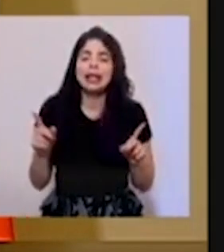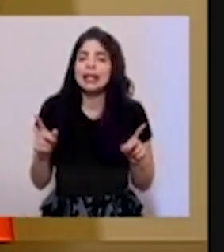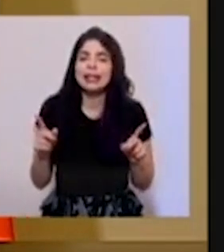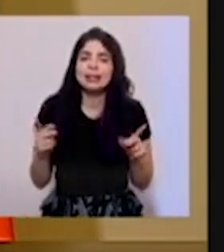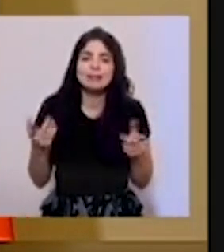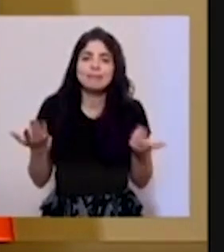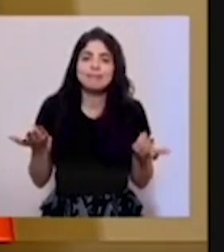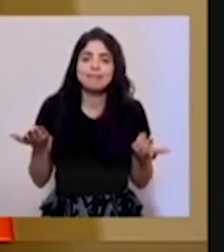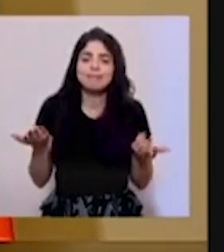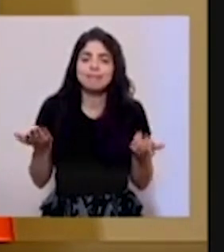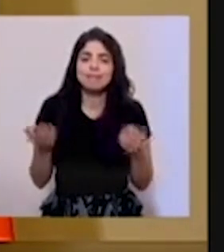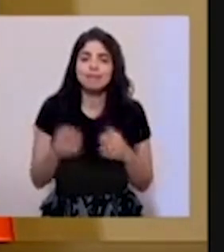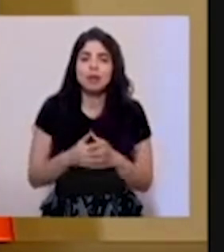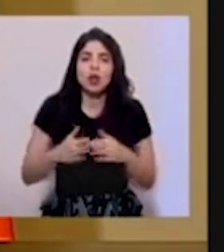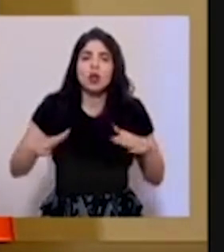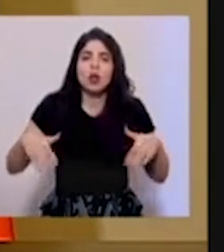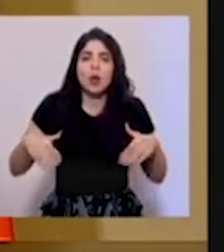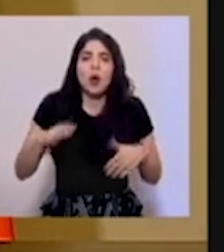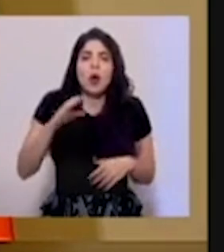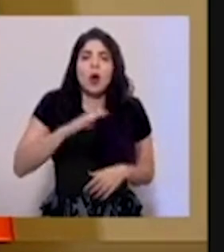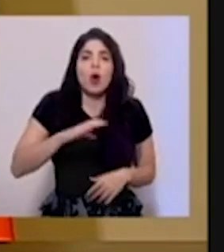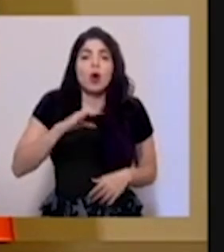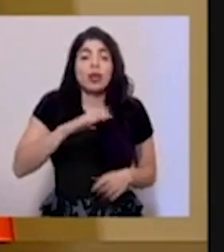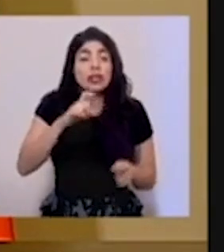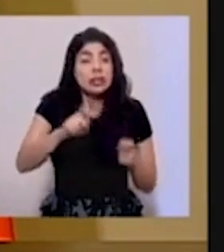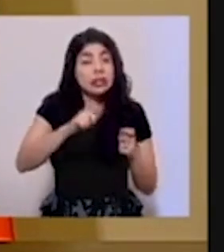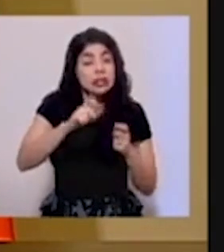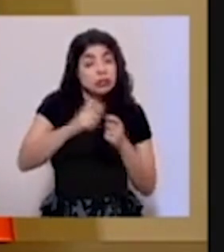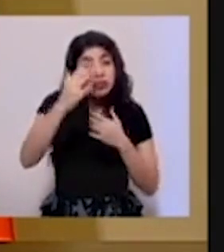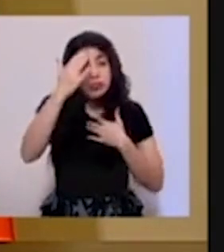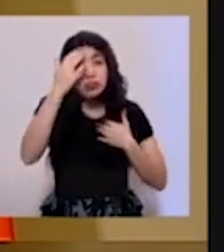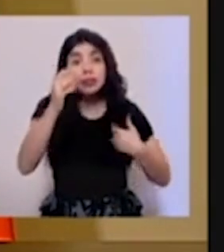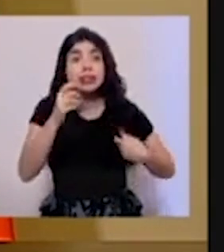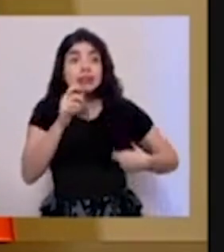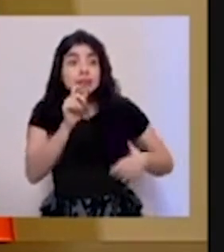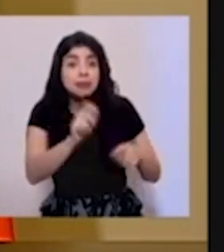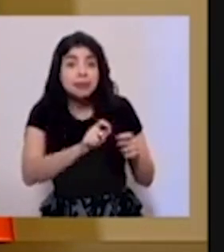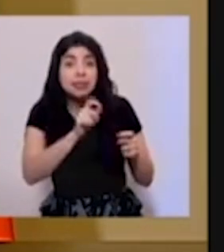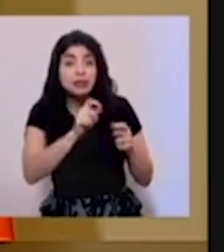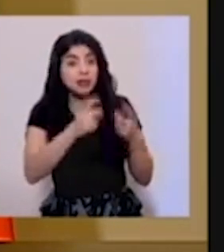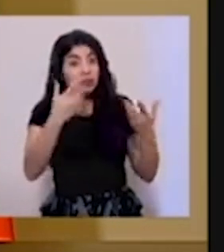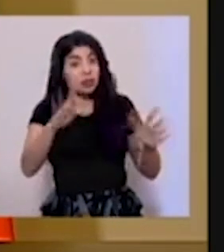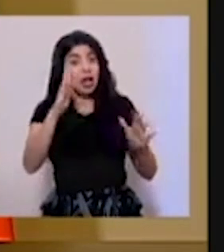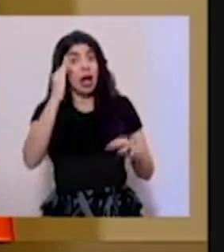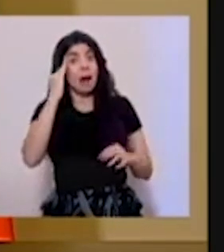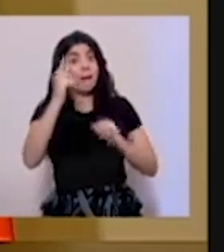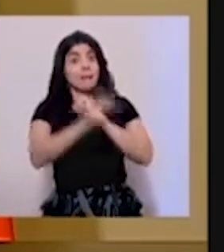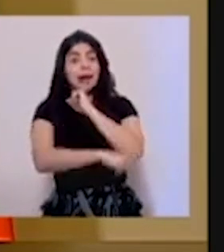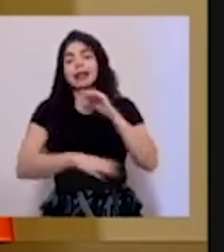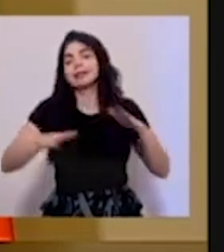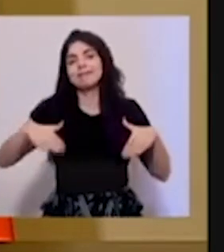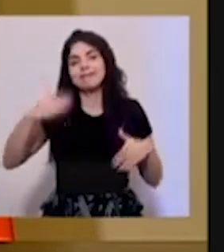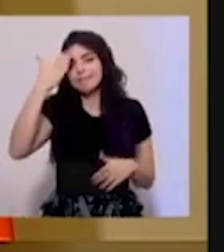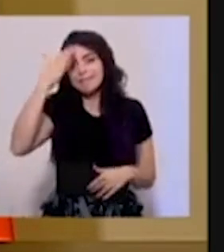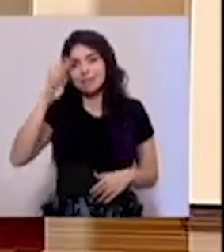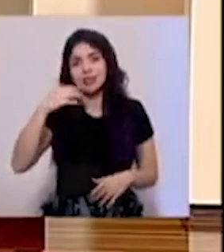condiciones exactas, así como específicas, tajantes para el país aún.